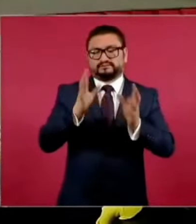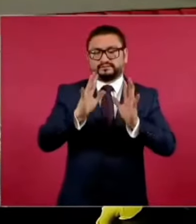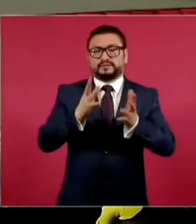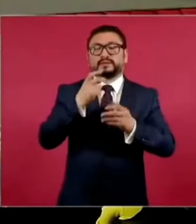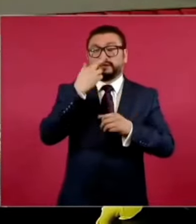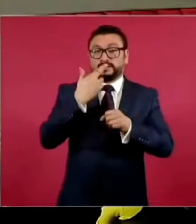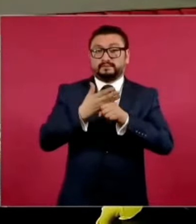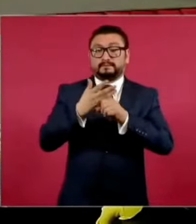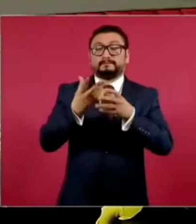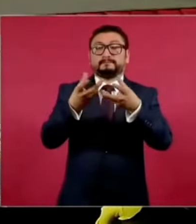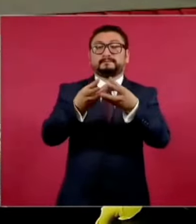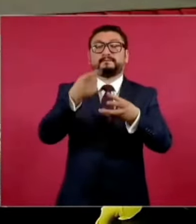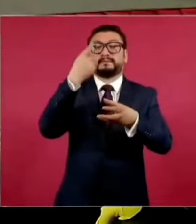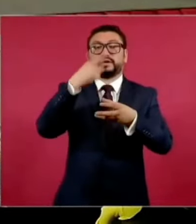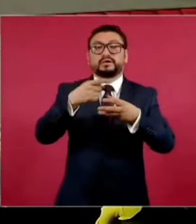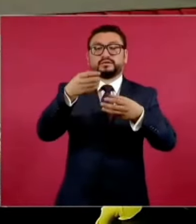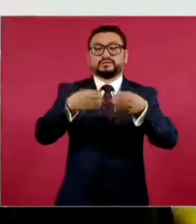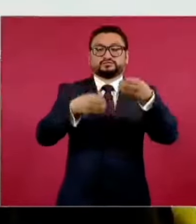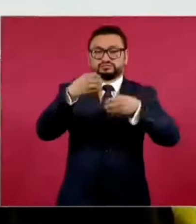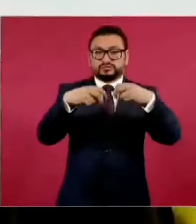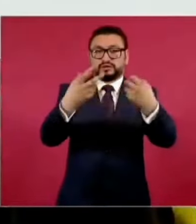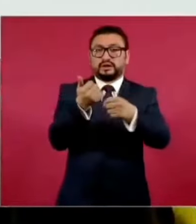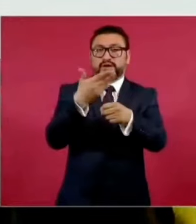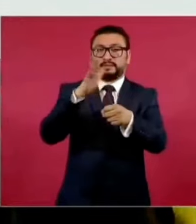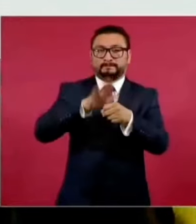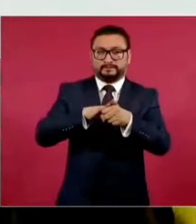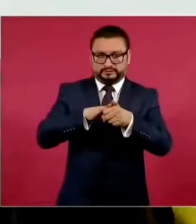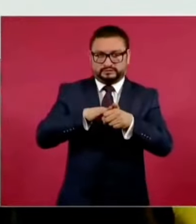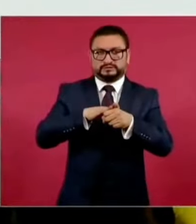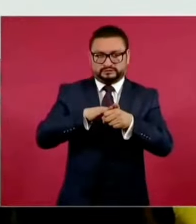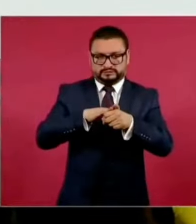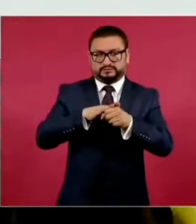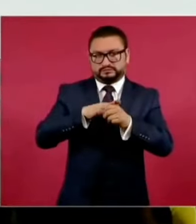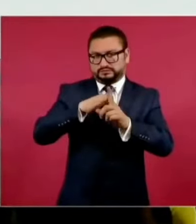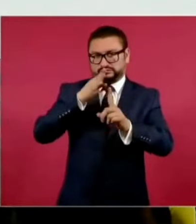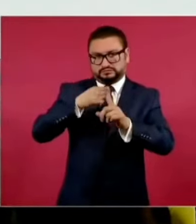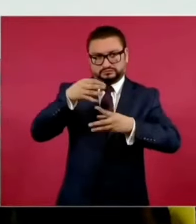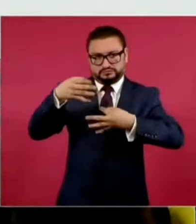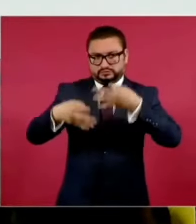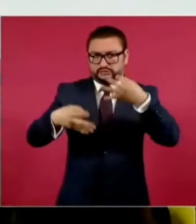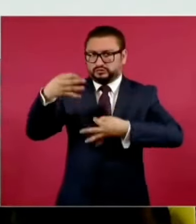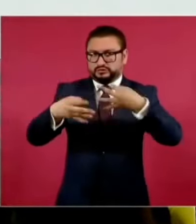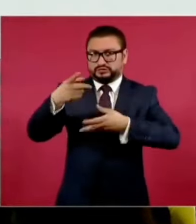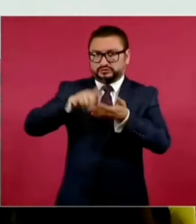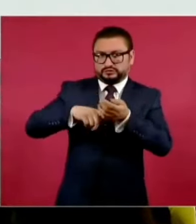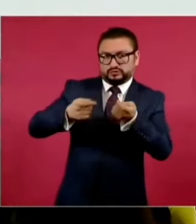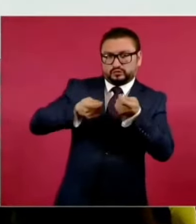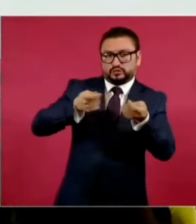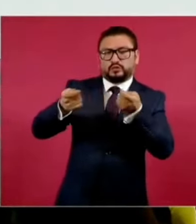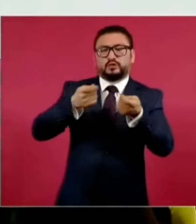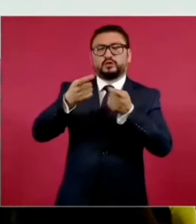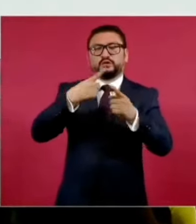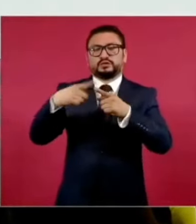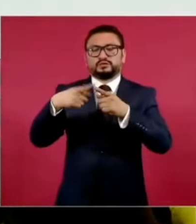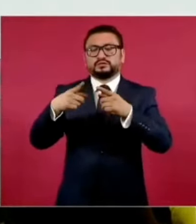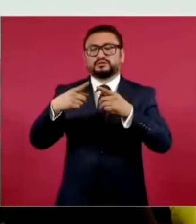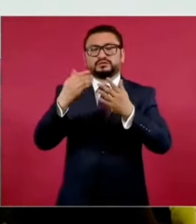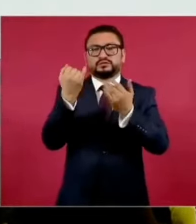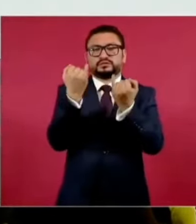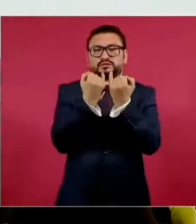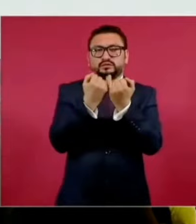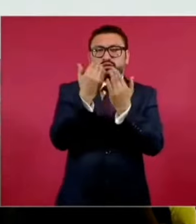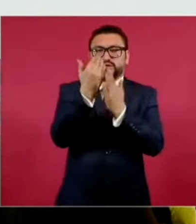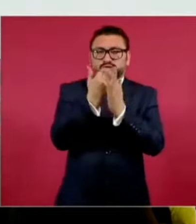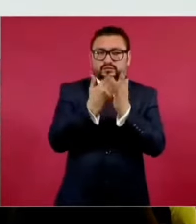Responsables de funcionamientos administrativos, de la carrera judicial, del control interno, así como de elaborar los